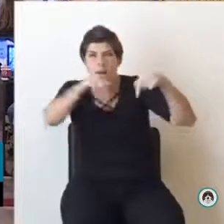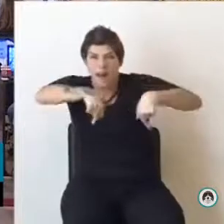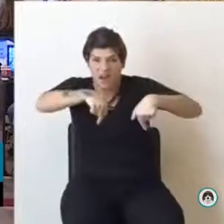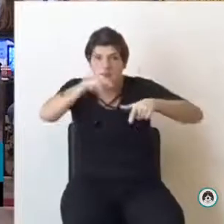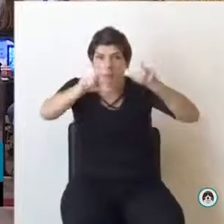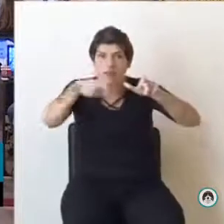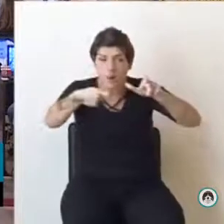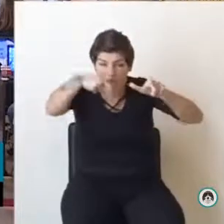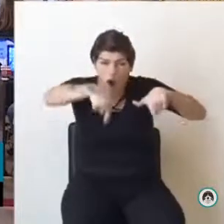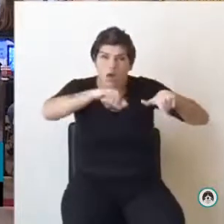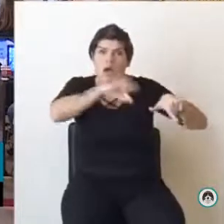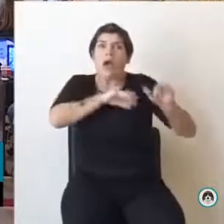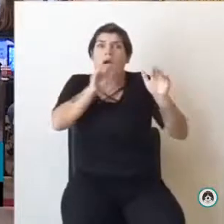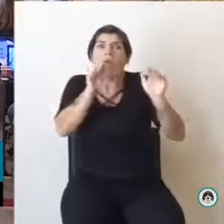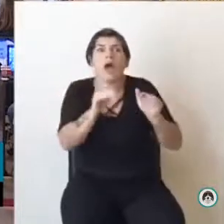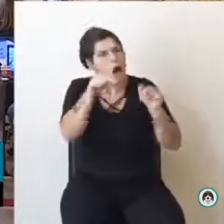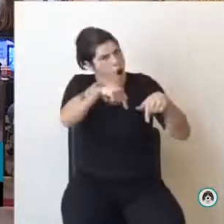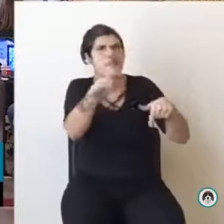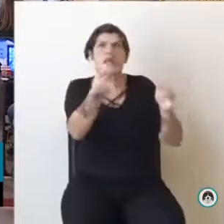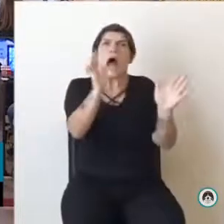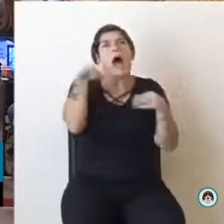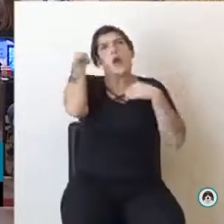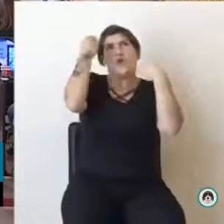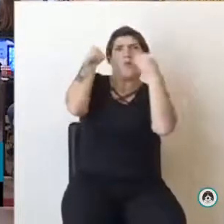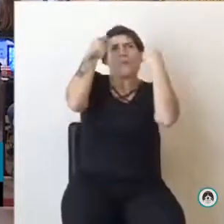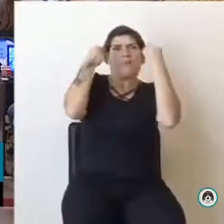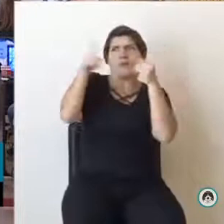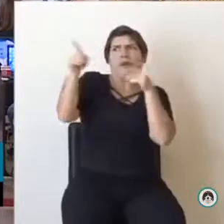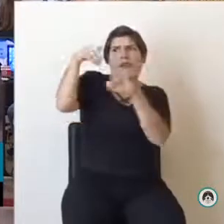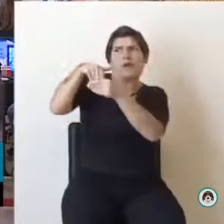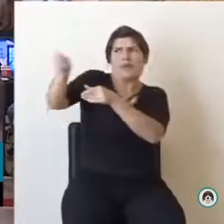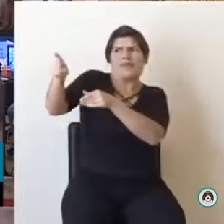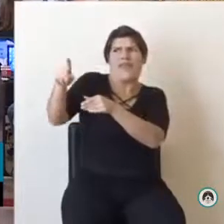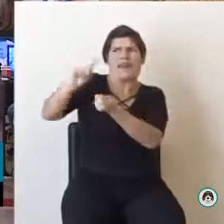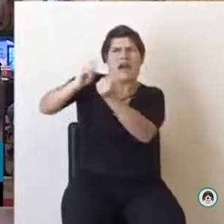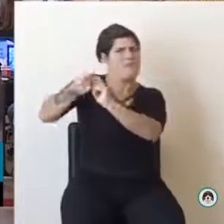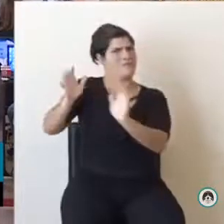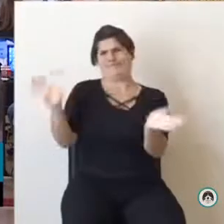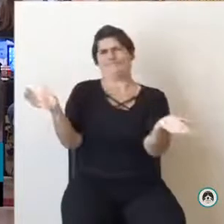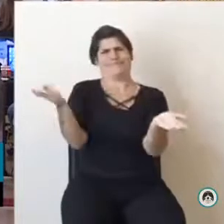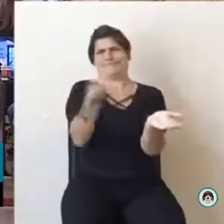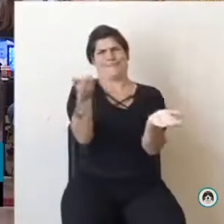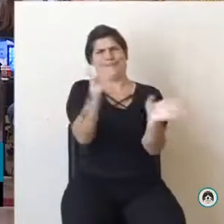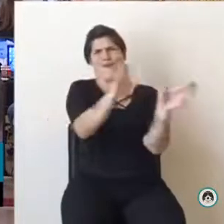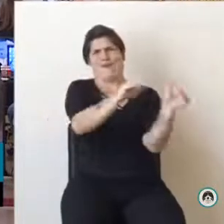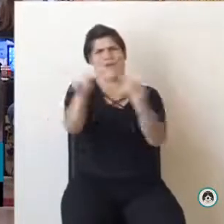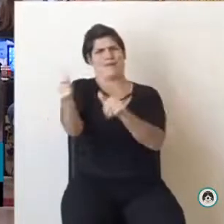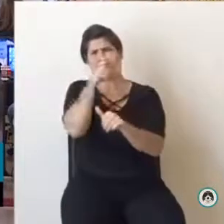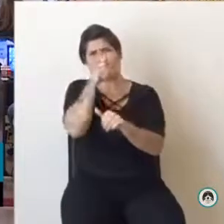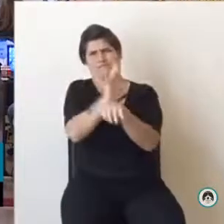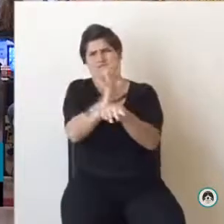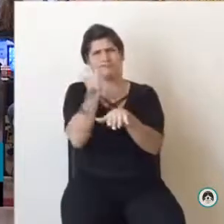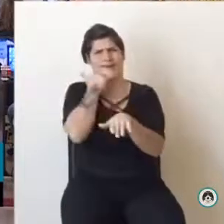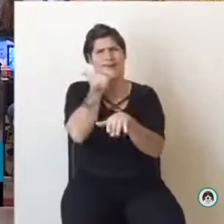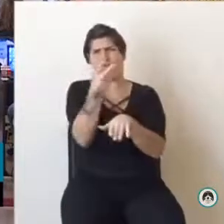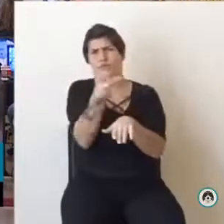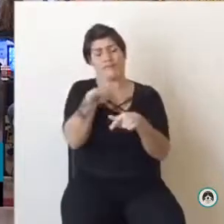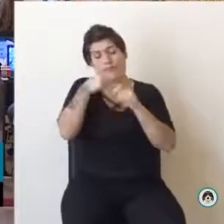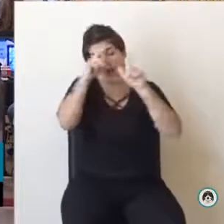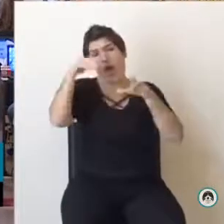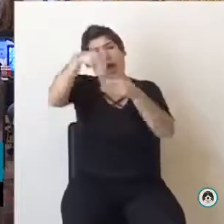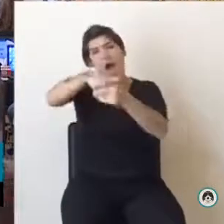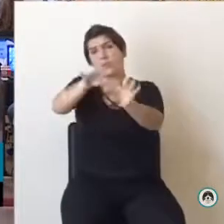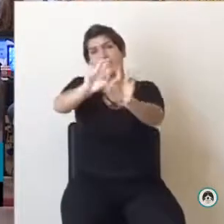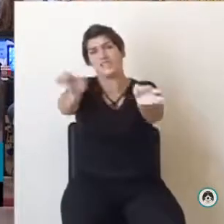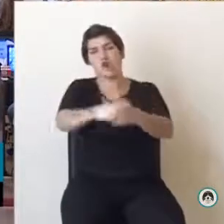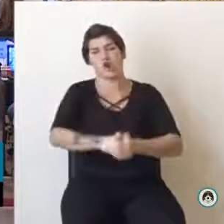menos, digan que se preocupan por lo que votó el gobierno de Cambiemos. La verdad, señor Presidente, no nos queda más de la presión.